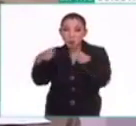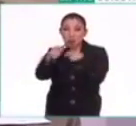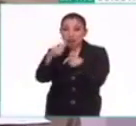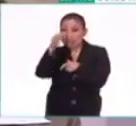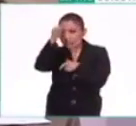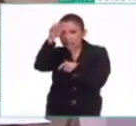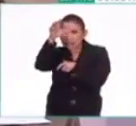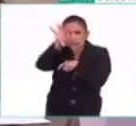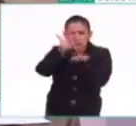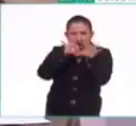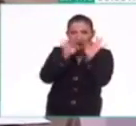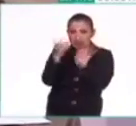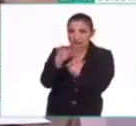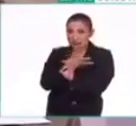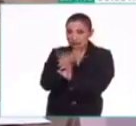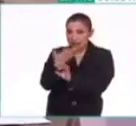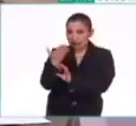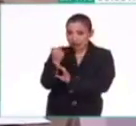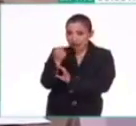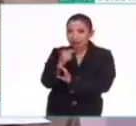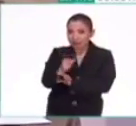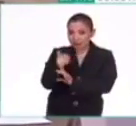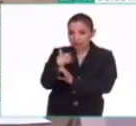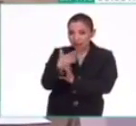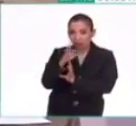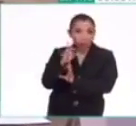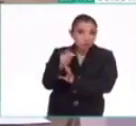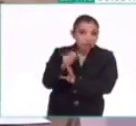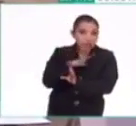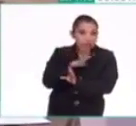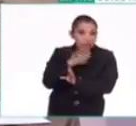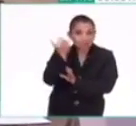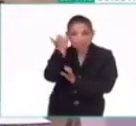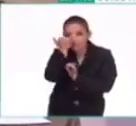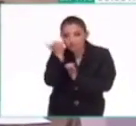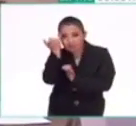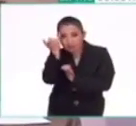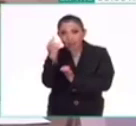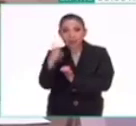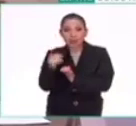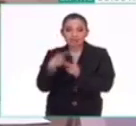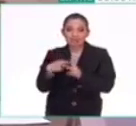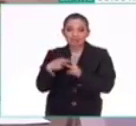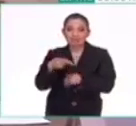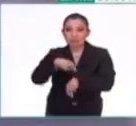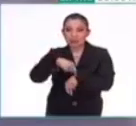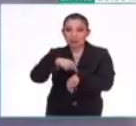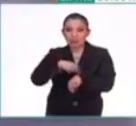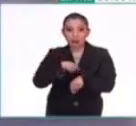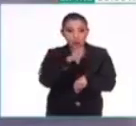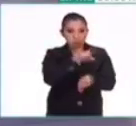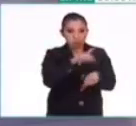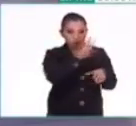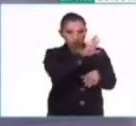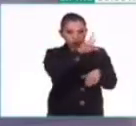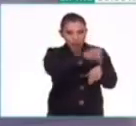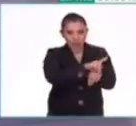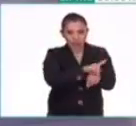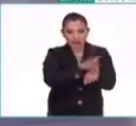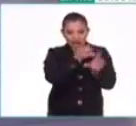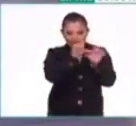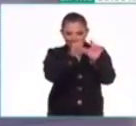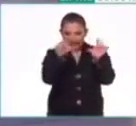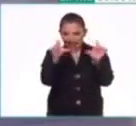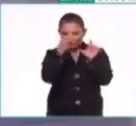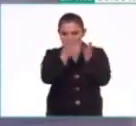abstracción, si lo tenían previsto o no lo tenían previsto en la cuenta del tiempo. Que tiene que ver con esos cinco días que se Que tienen